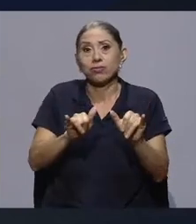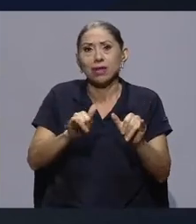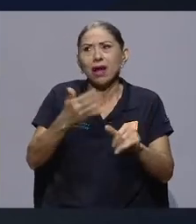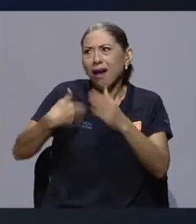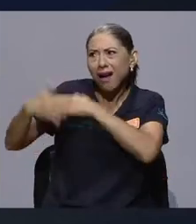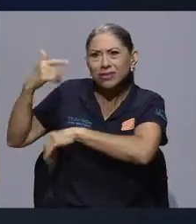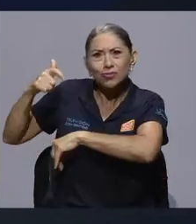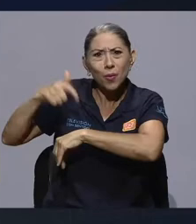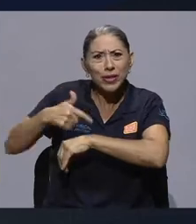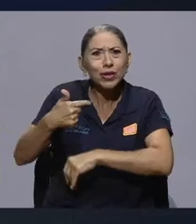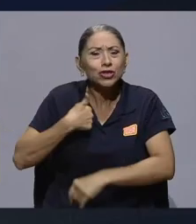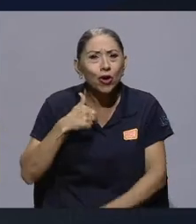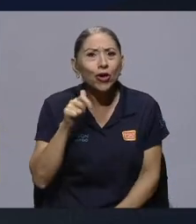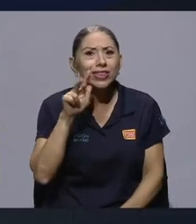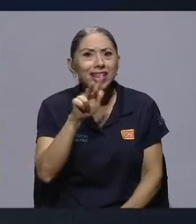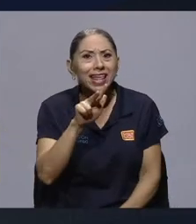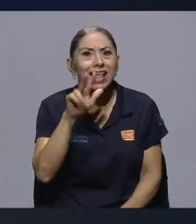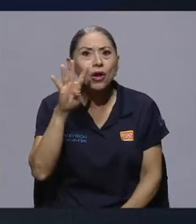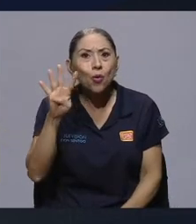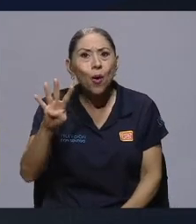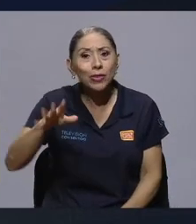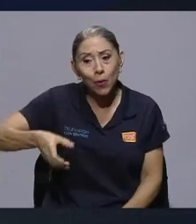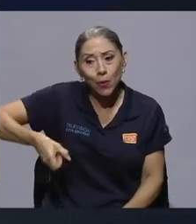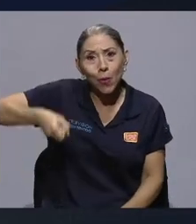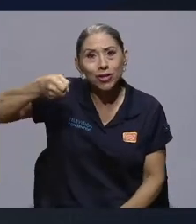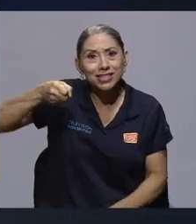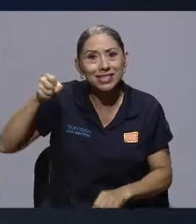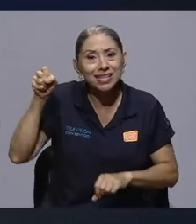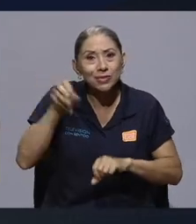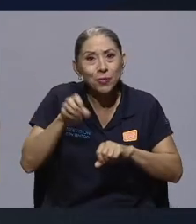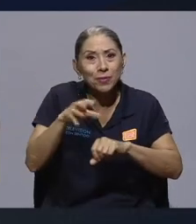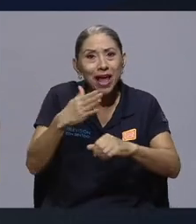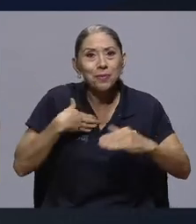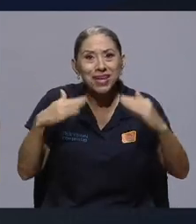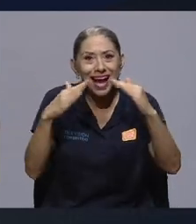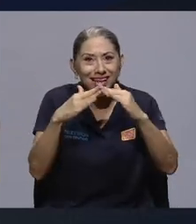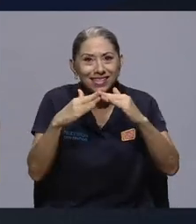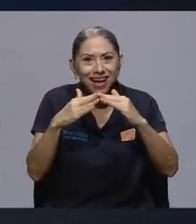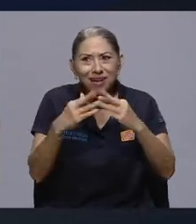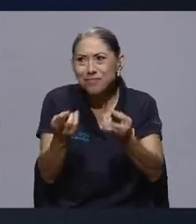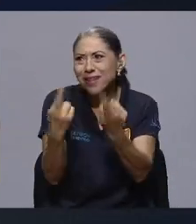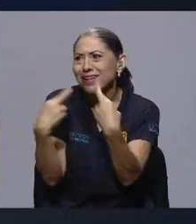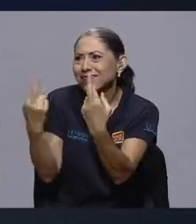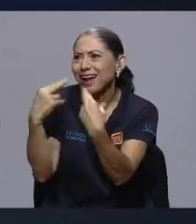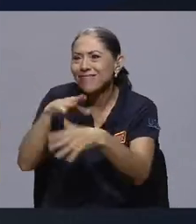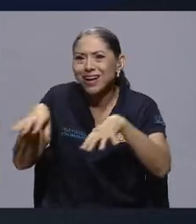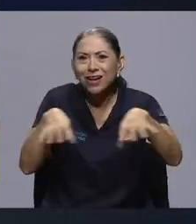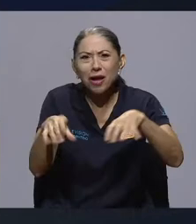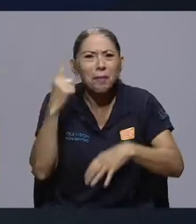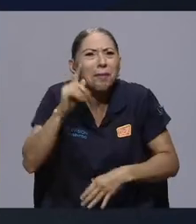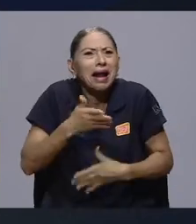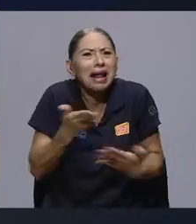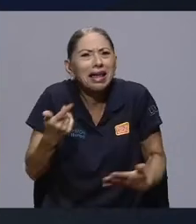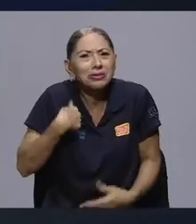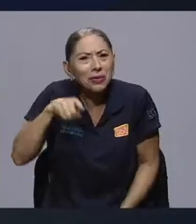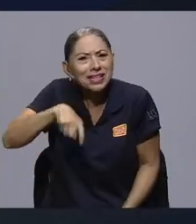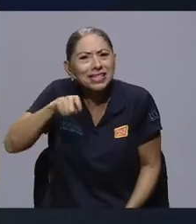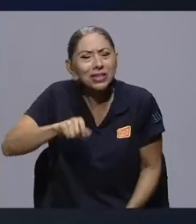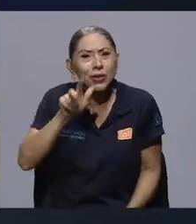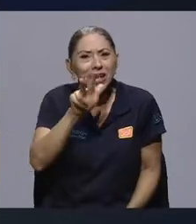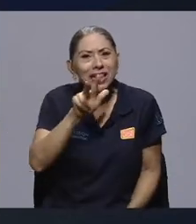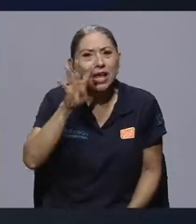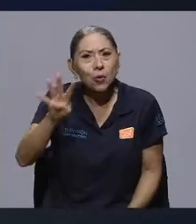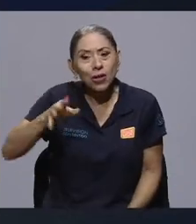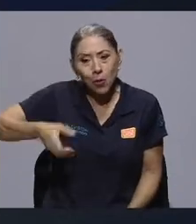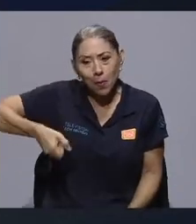supermercado en mi casa, de tela, porque me las regalaban en todos los eventos. ¿Para qué necesito 34 bolsas de tela? Sí, tal vez con una o dos es